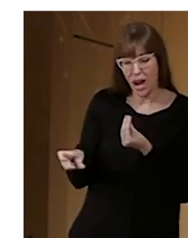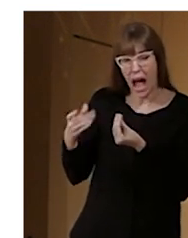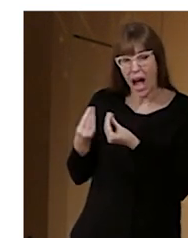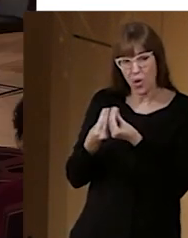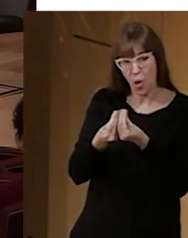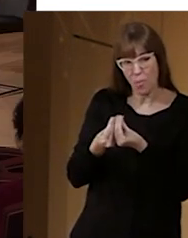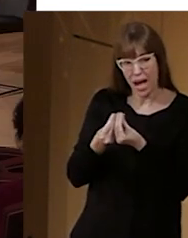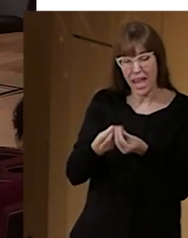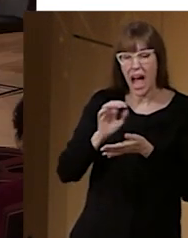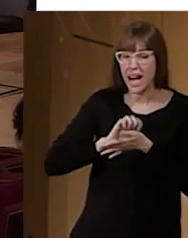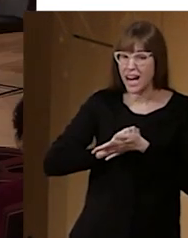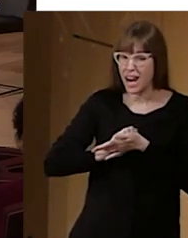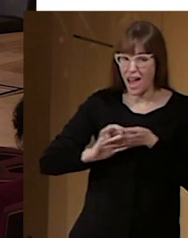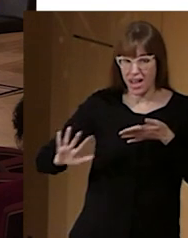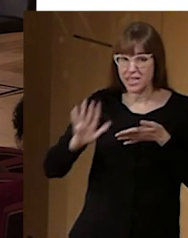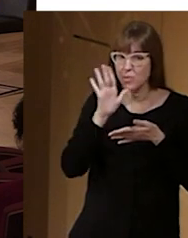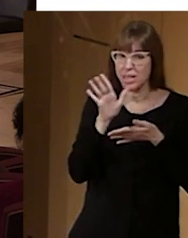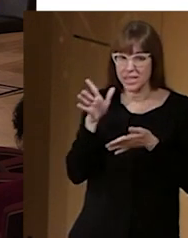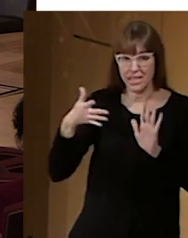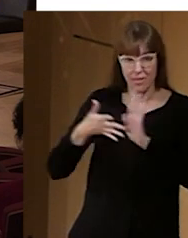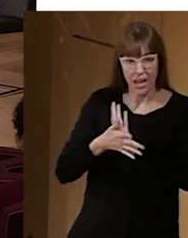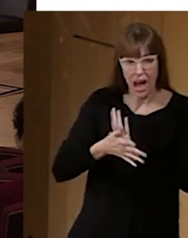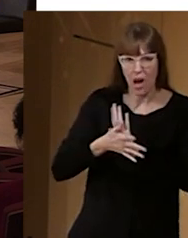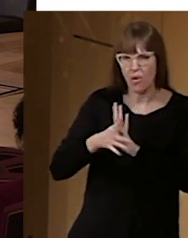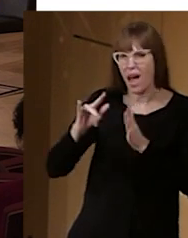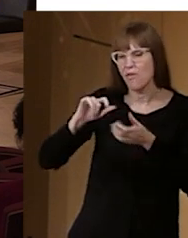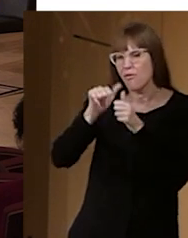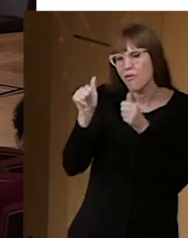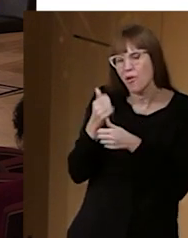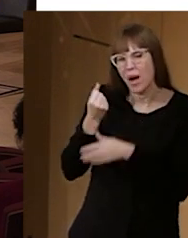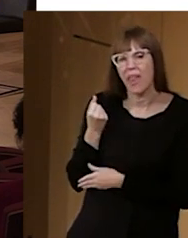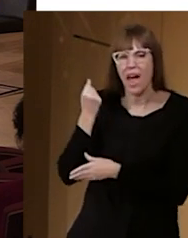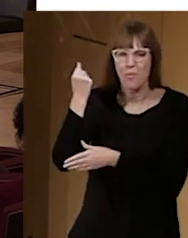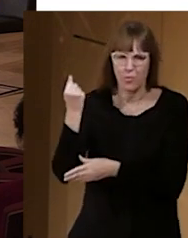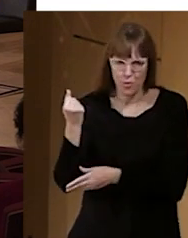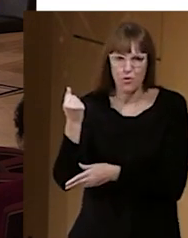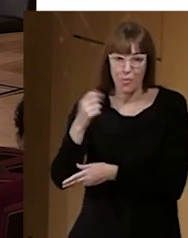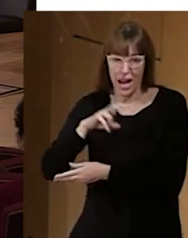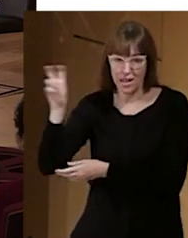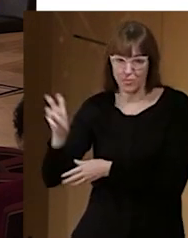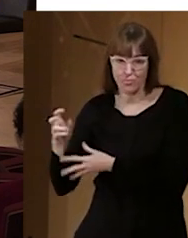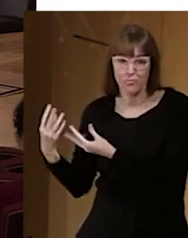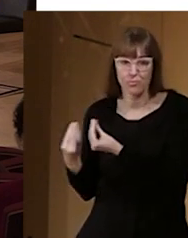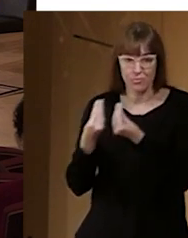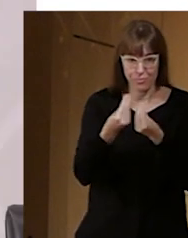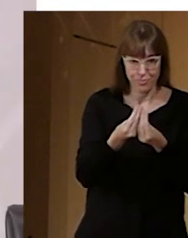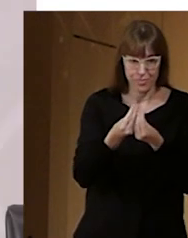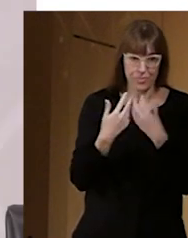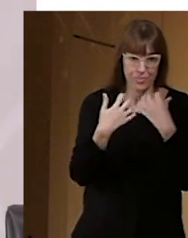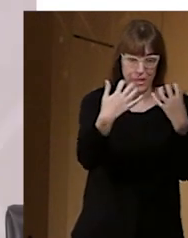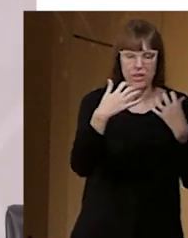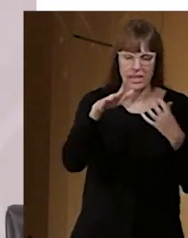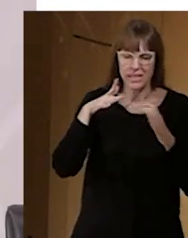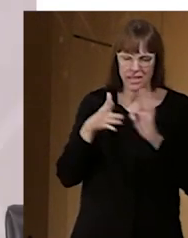es una medida de apoyo más, ¿vale? Que puedan asistir a los espacios, ¿vale? Entonces, tenemos que facilitar,